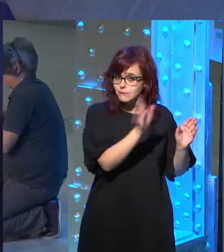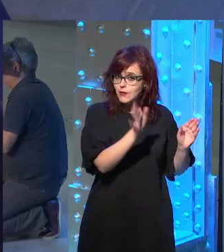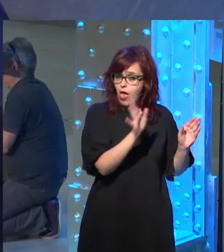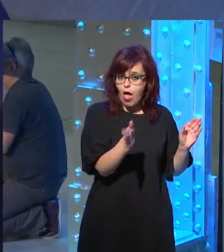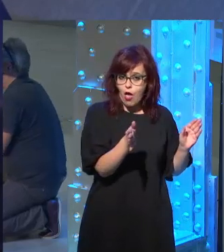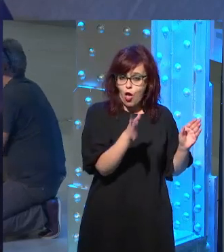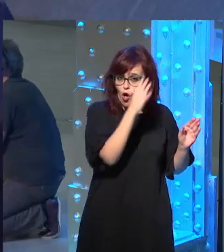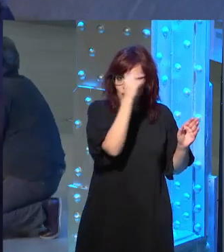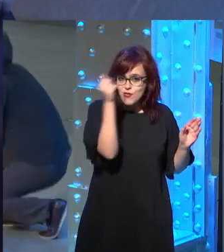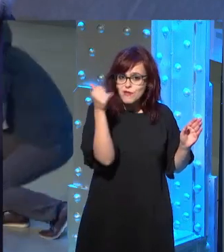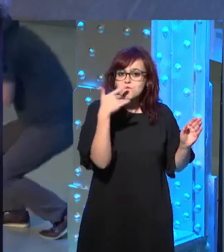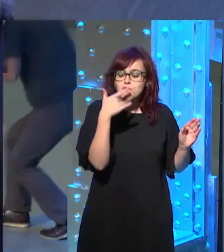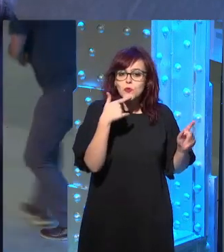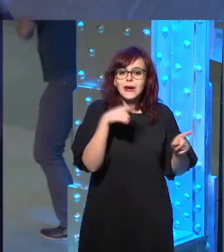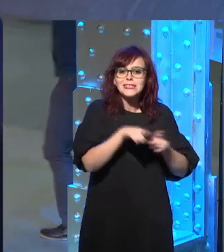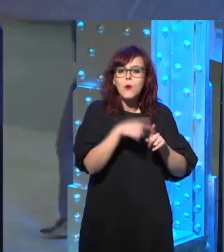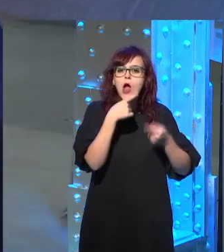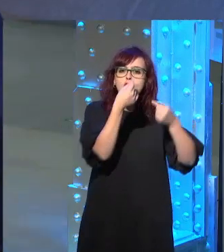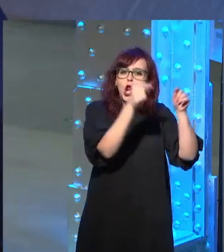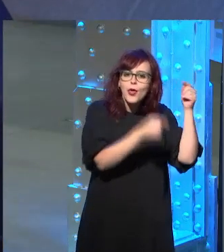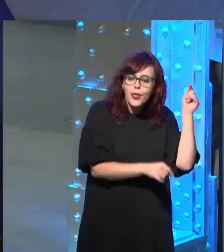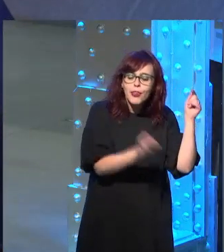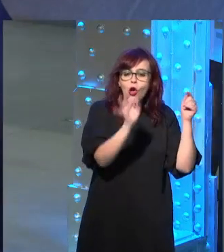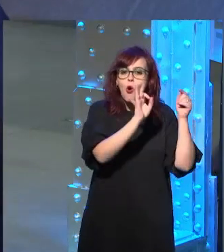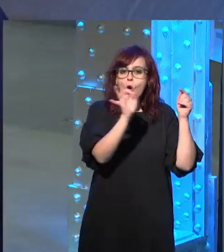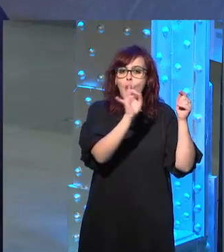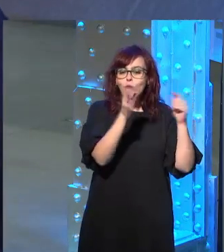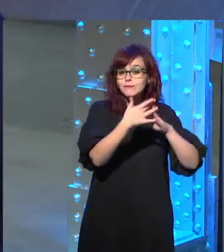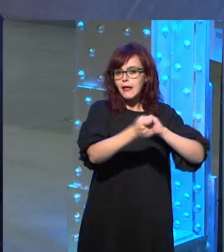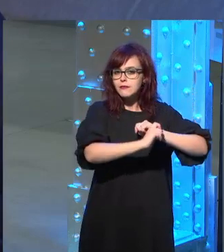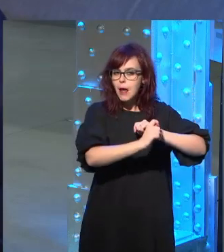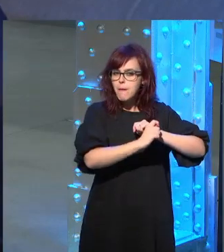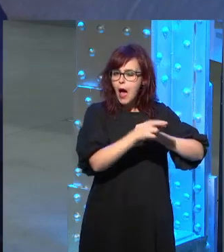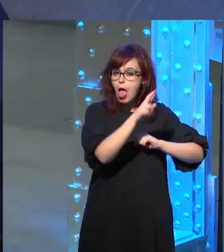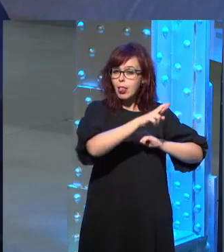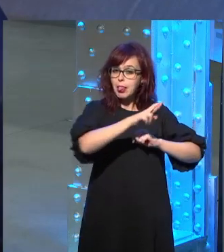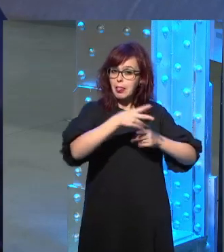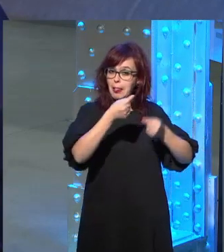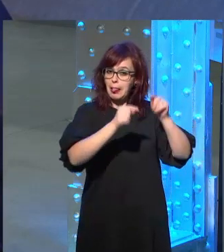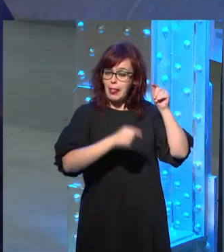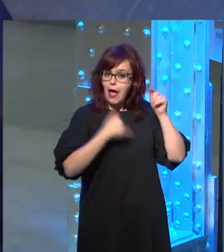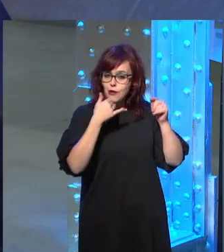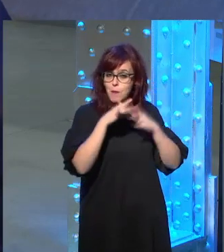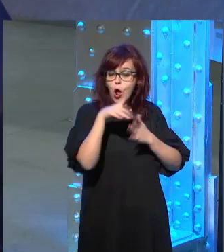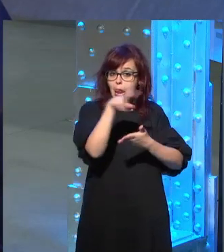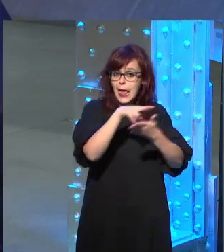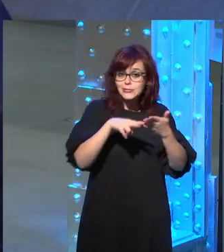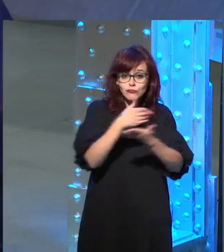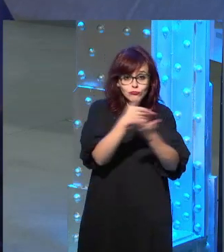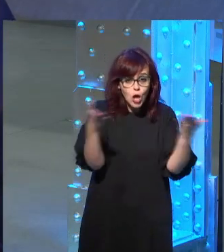no no debe ser corregido que no no se puede hacer trampas con los lectores